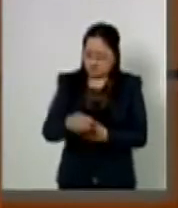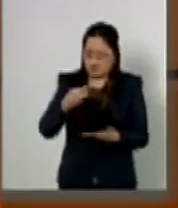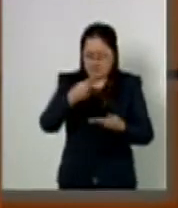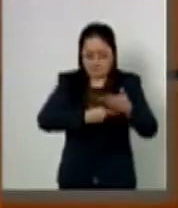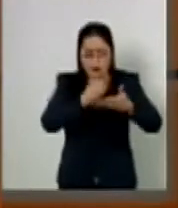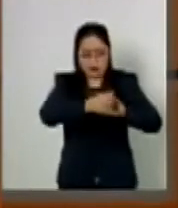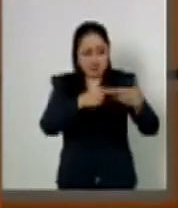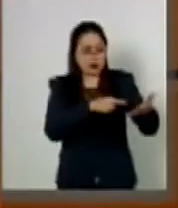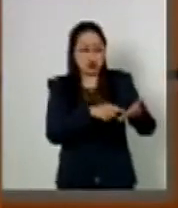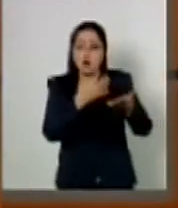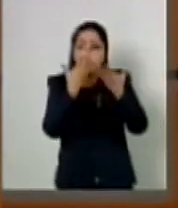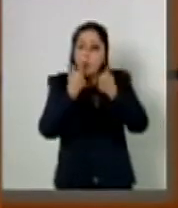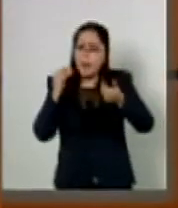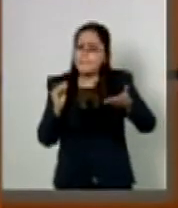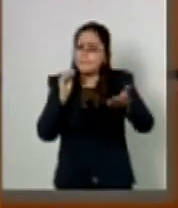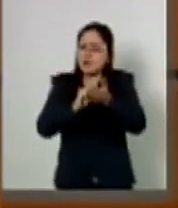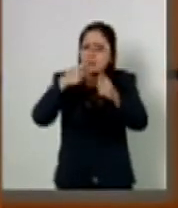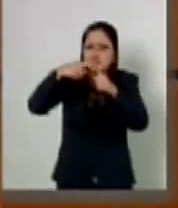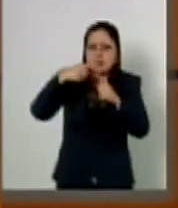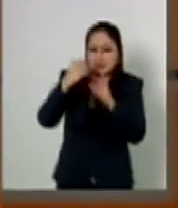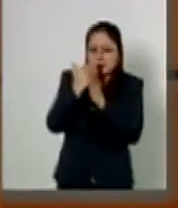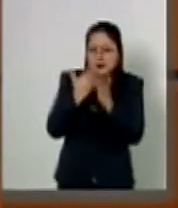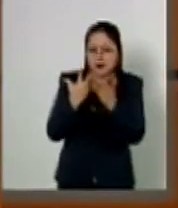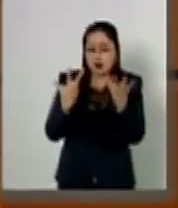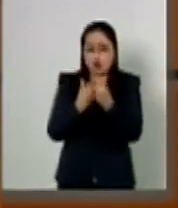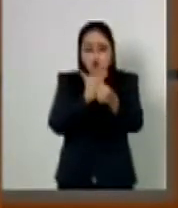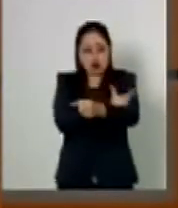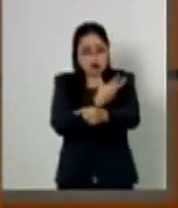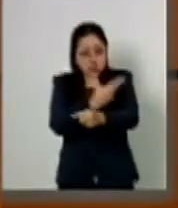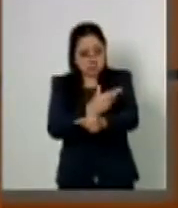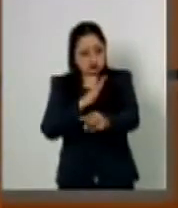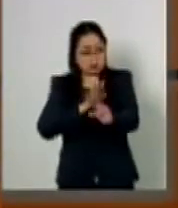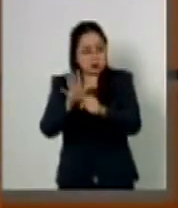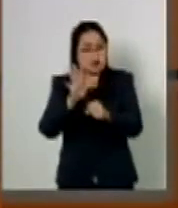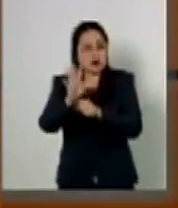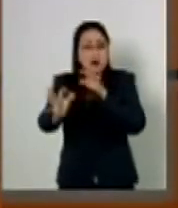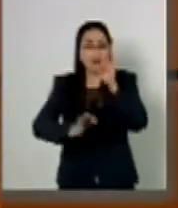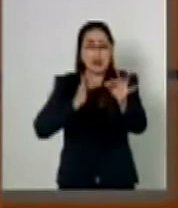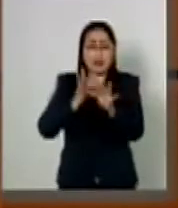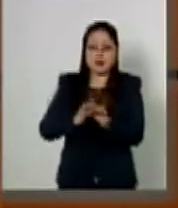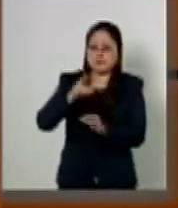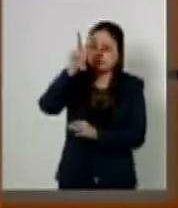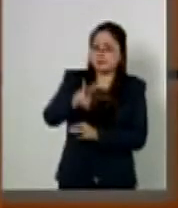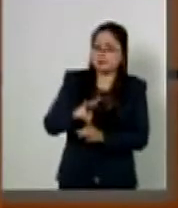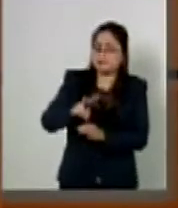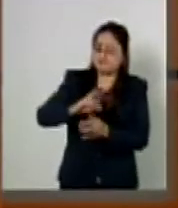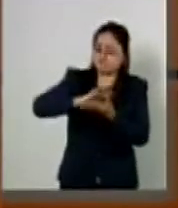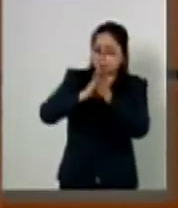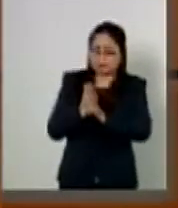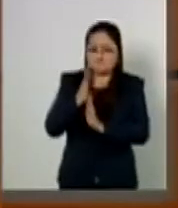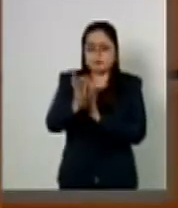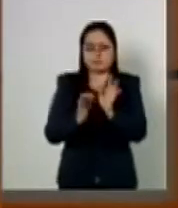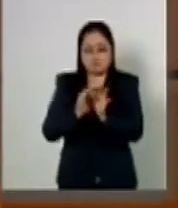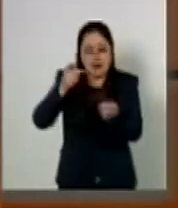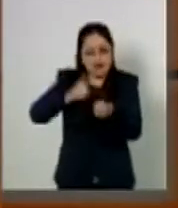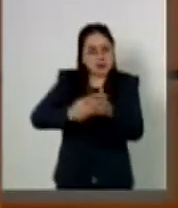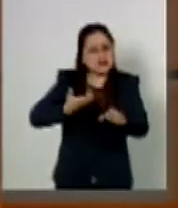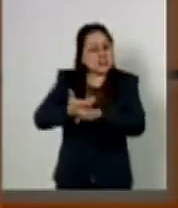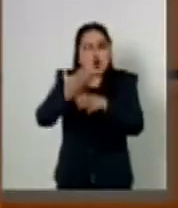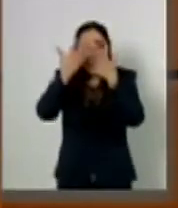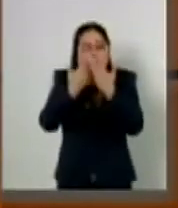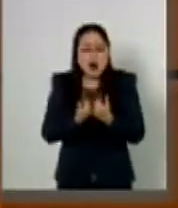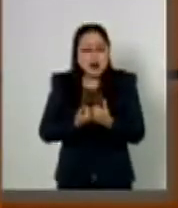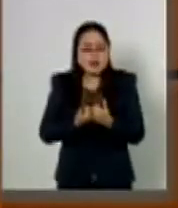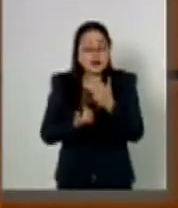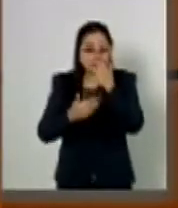proyecto no prevé suficientes mecanismos de coordinación que garanticen un adecuado aterrizaje en la esfera local, que